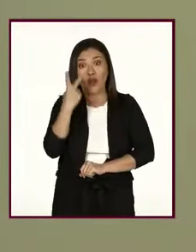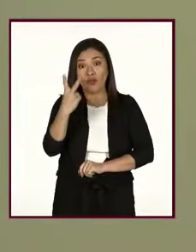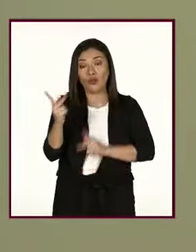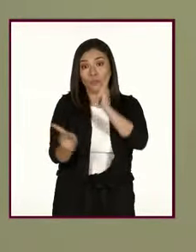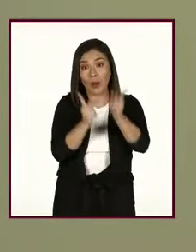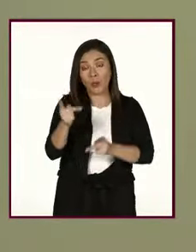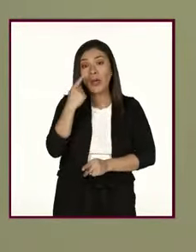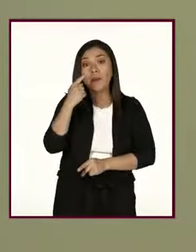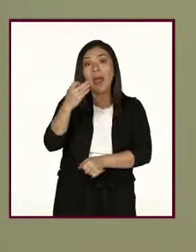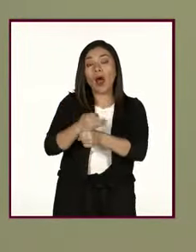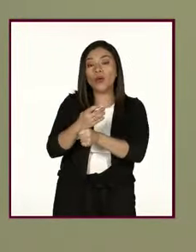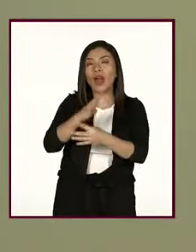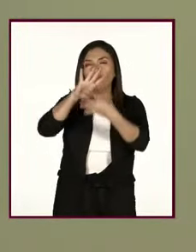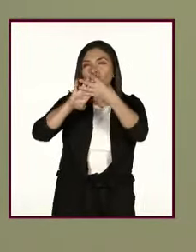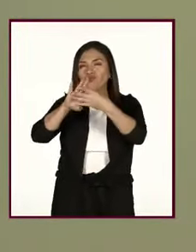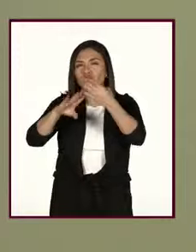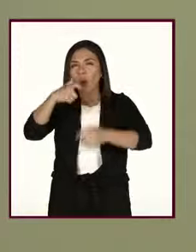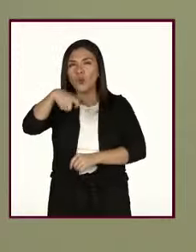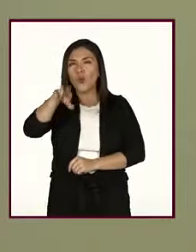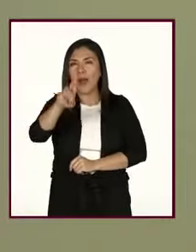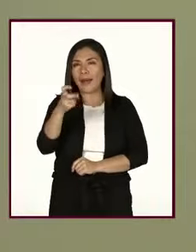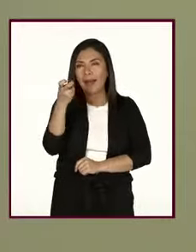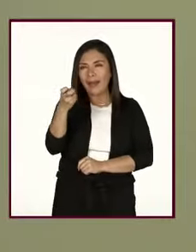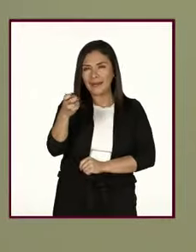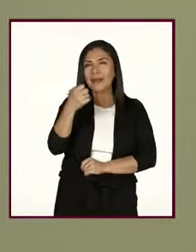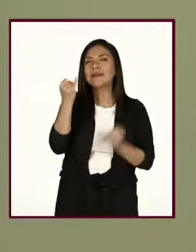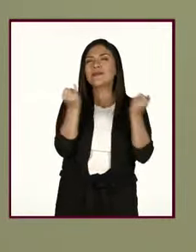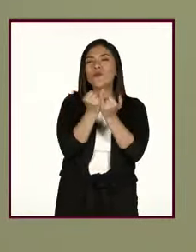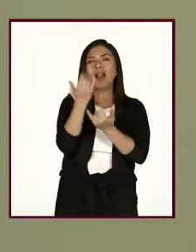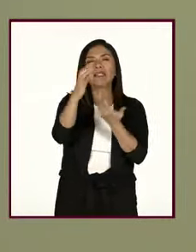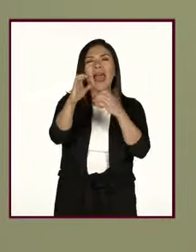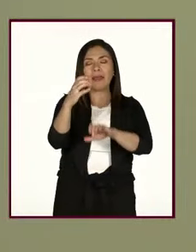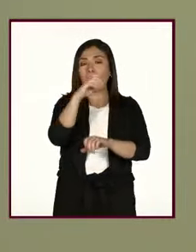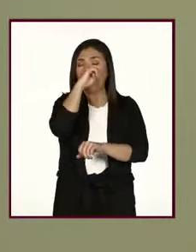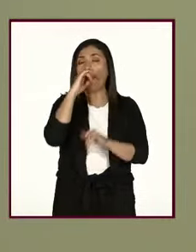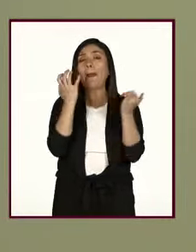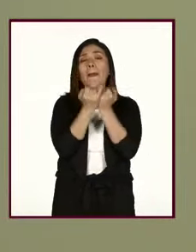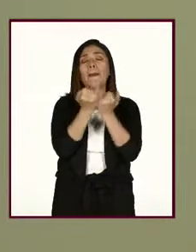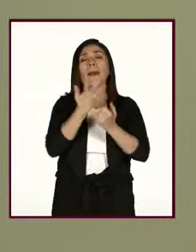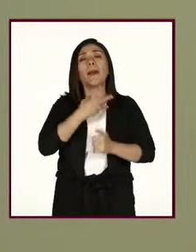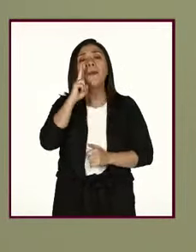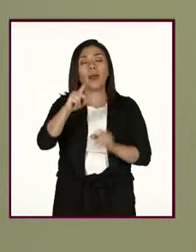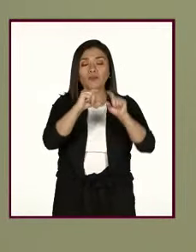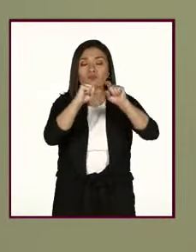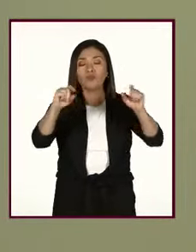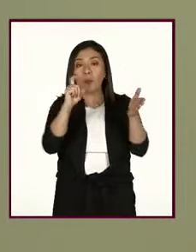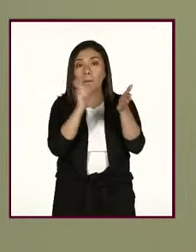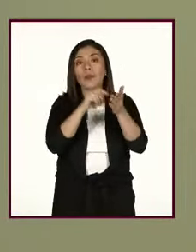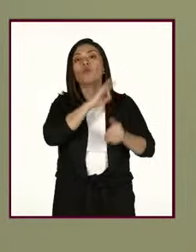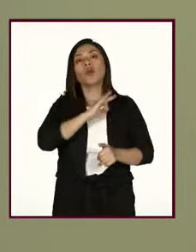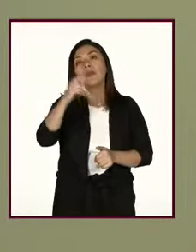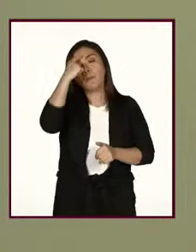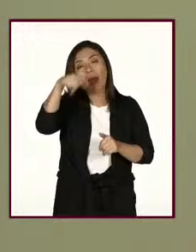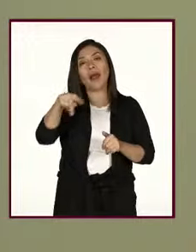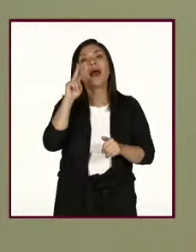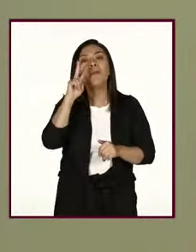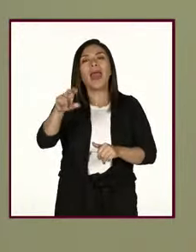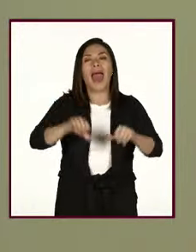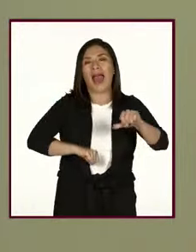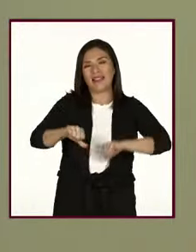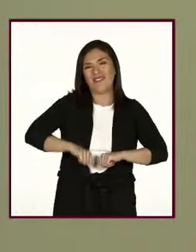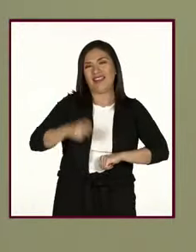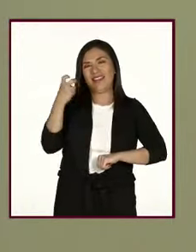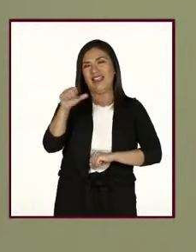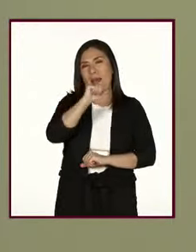código QR está en la pantalla y en el chat de comentarios. También van a encontrar el enlace para ingresar a esta actividad del